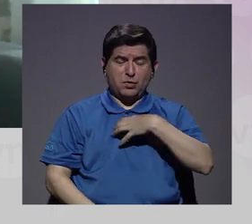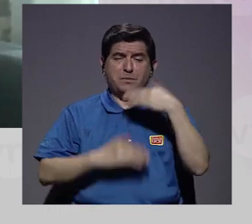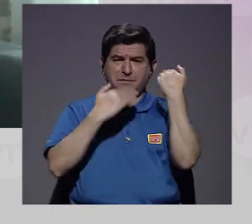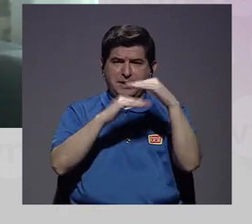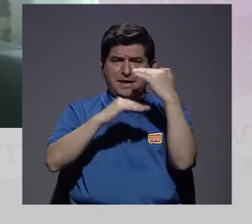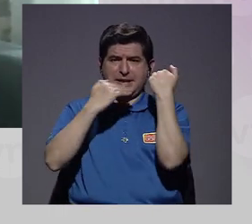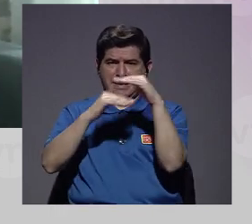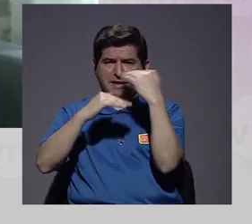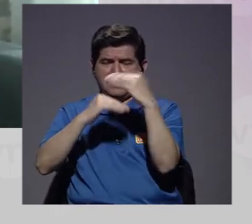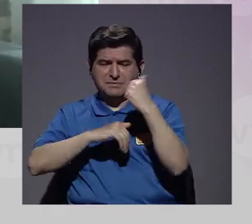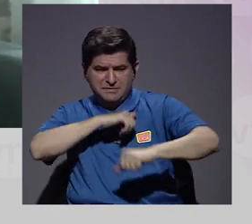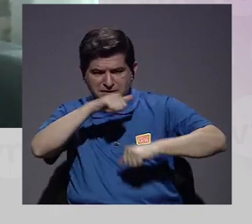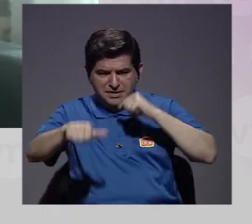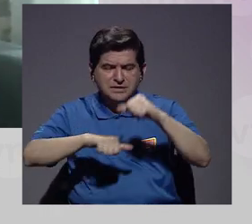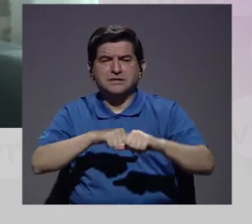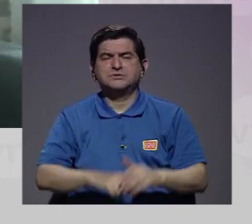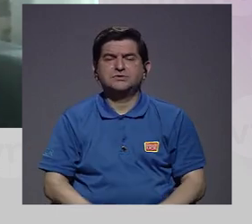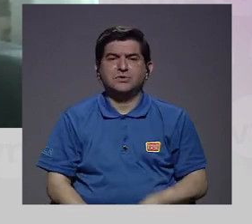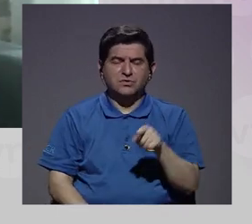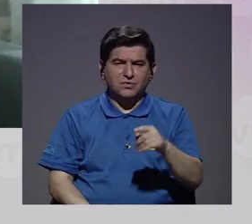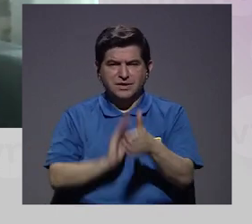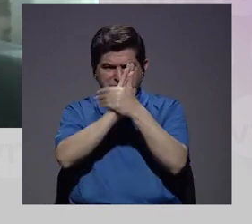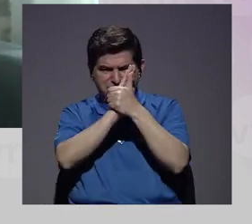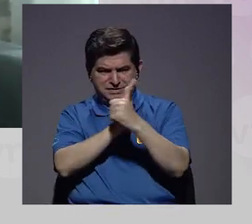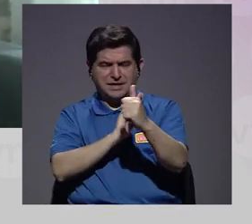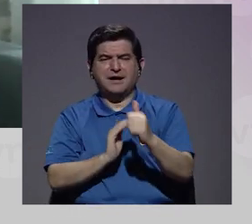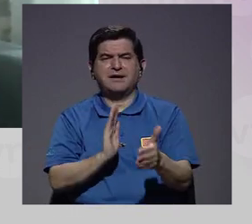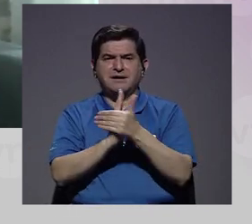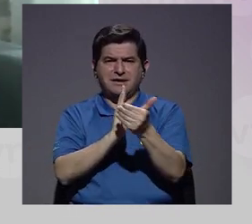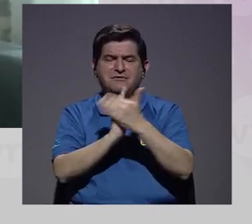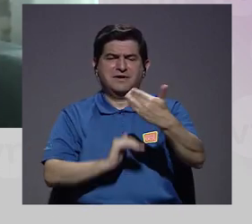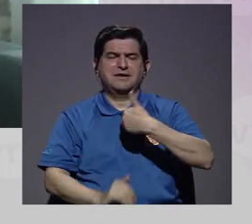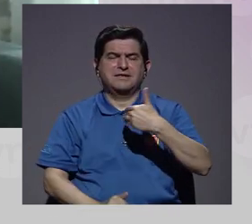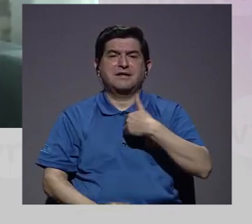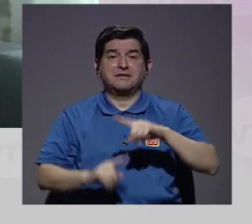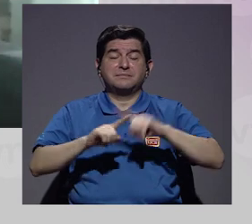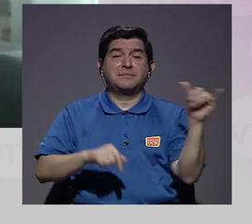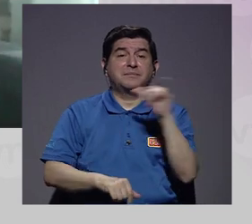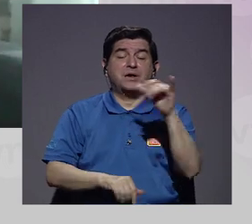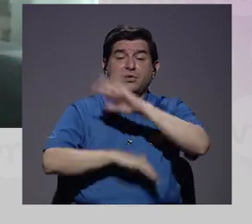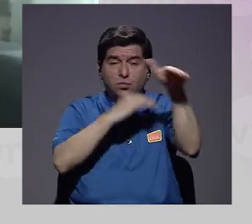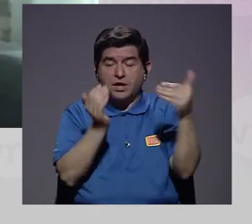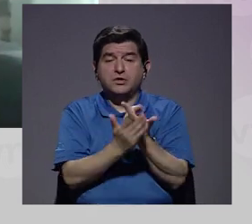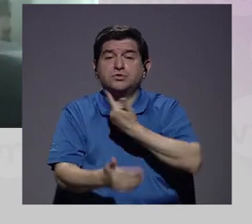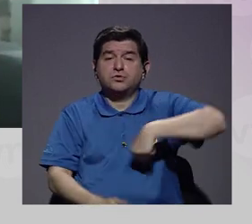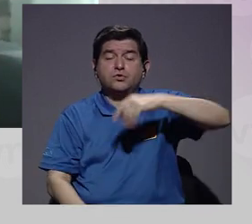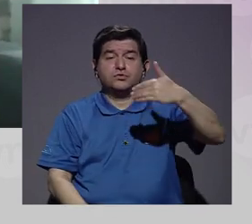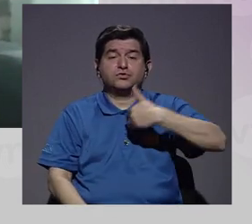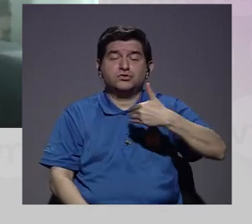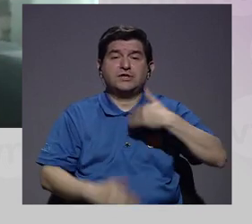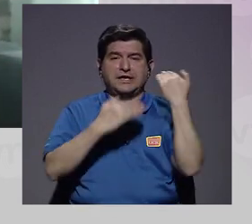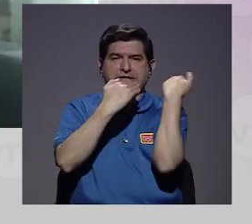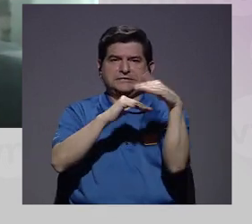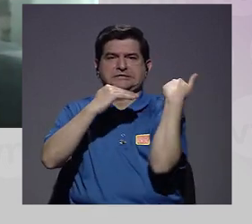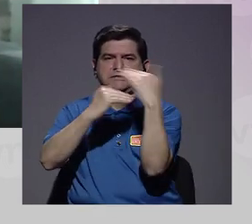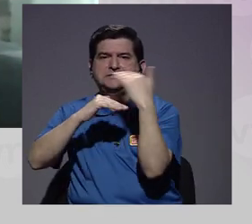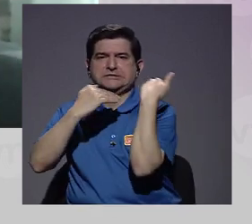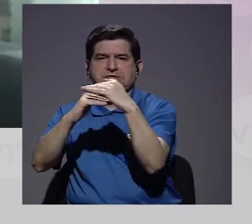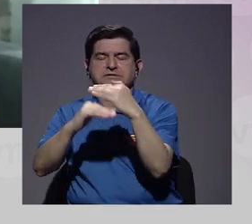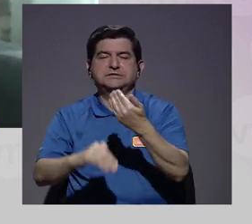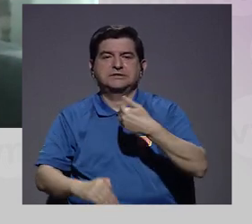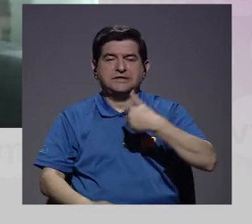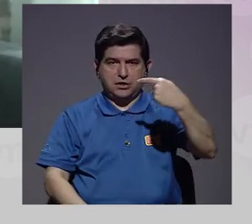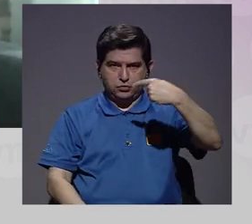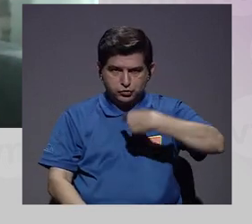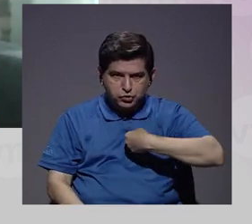limitaciones, con las propias, digamos, potencialidades y capacidades que yo tengo, pero que también todos y todas tenemos limitaciones.